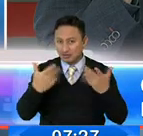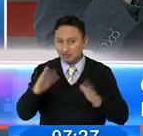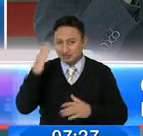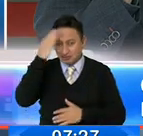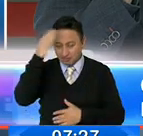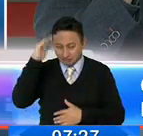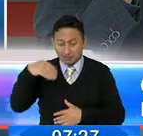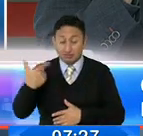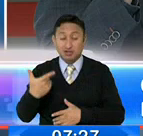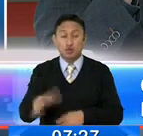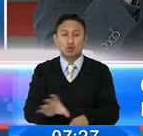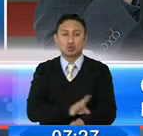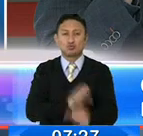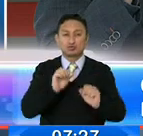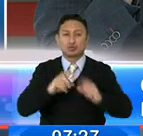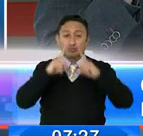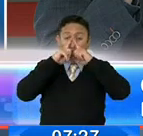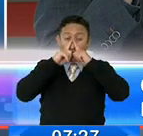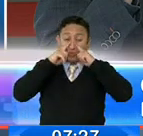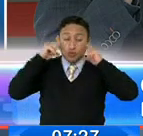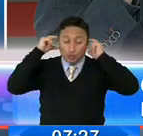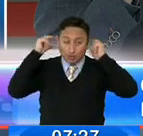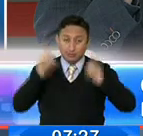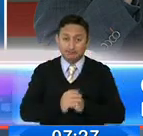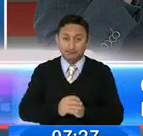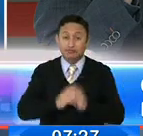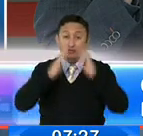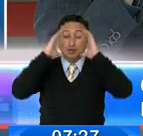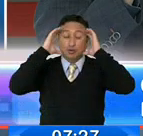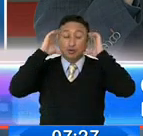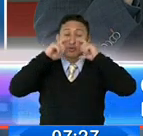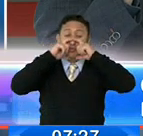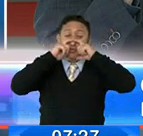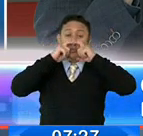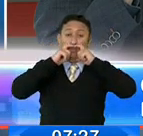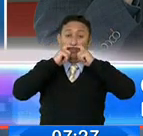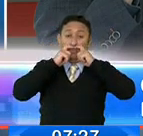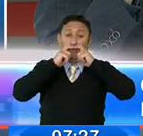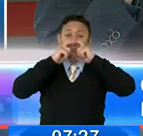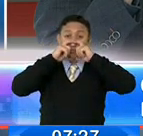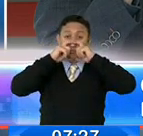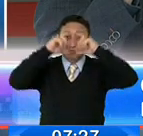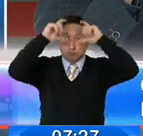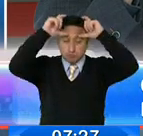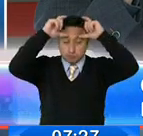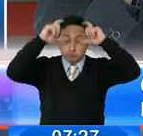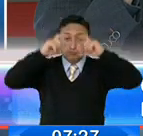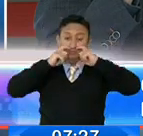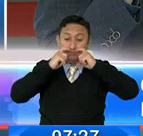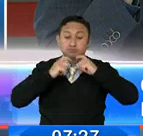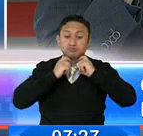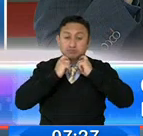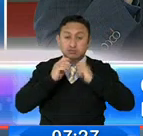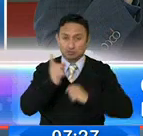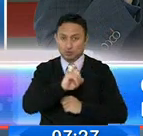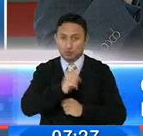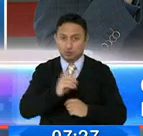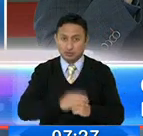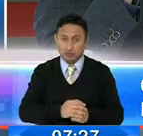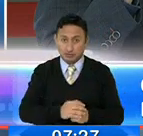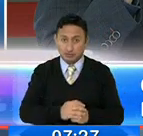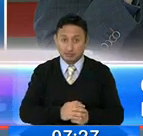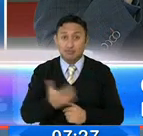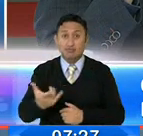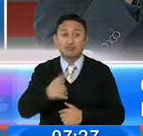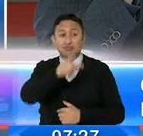acostumbrarnos a tener esa mascarilla puesta, no en la nariz, no en la parte de arriba, no en el cuello, sino ya... también llamo a los